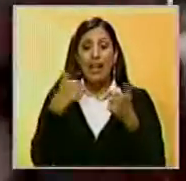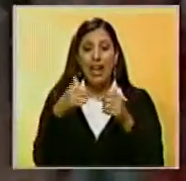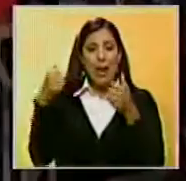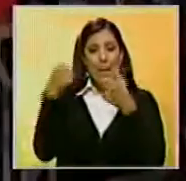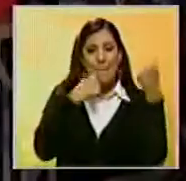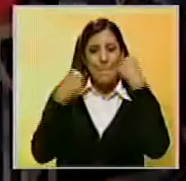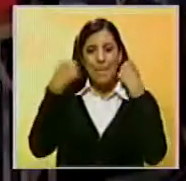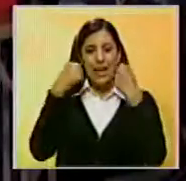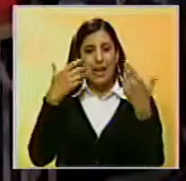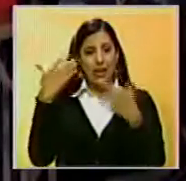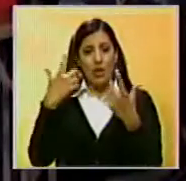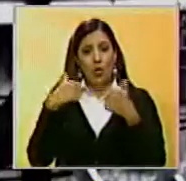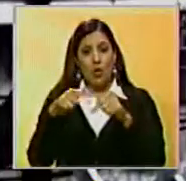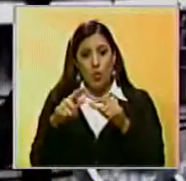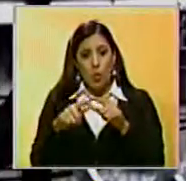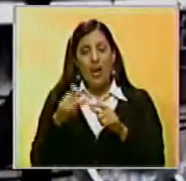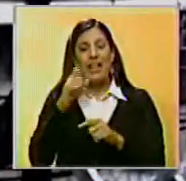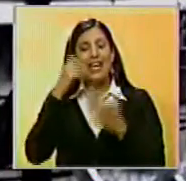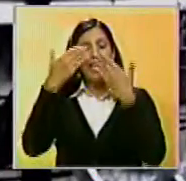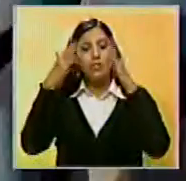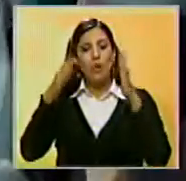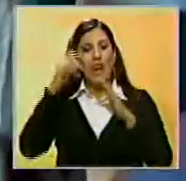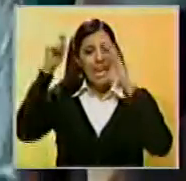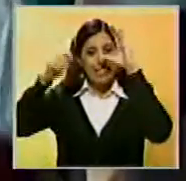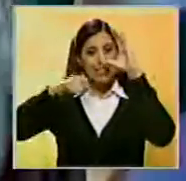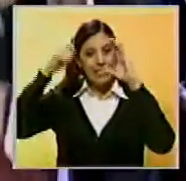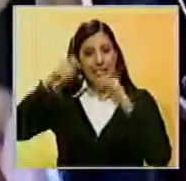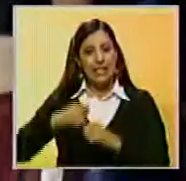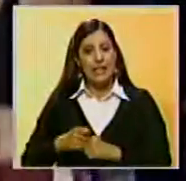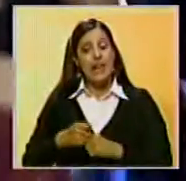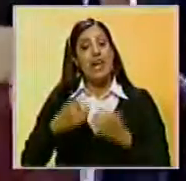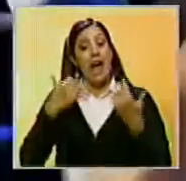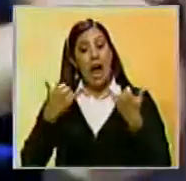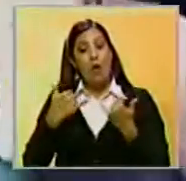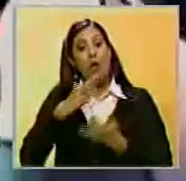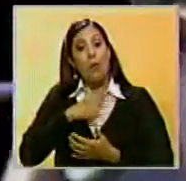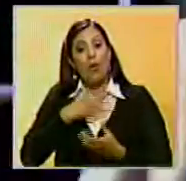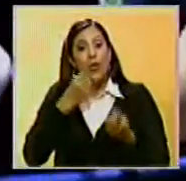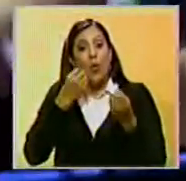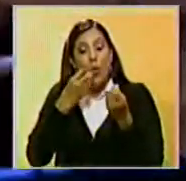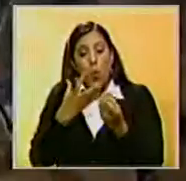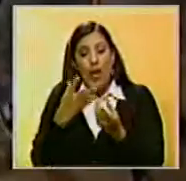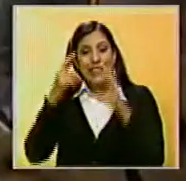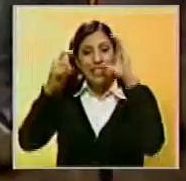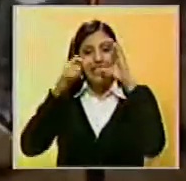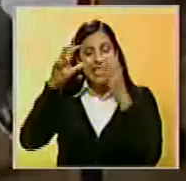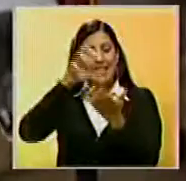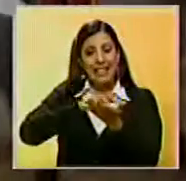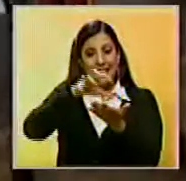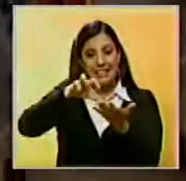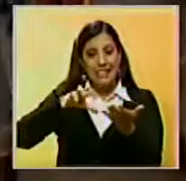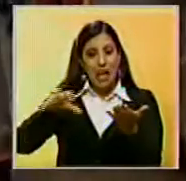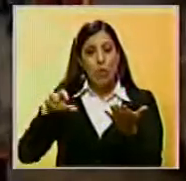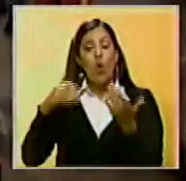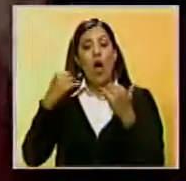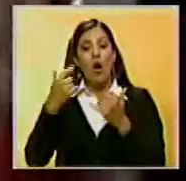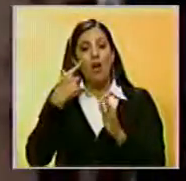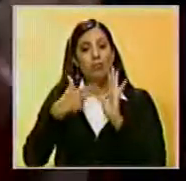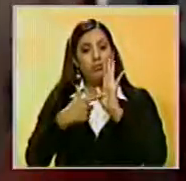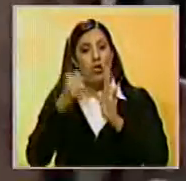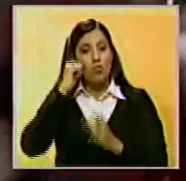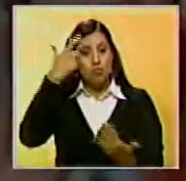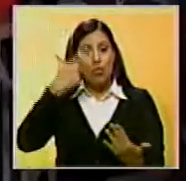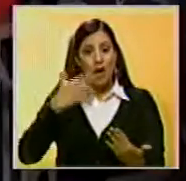Pelea, realizada por la Escuela de Cine de Anapo. Es lo que se podría decir cine regional. Su protagonista,